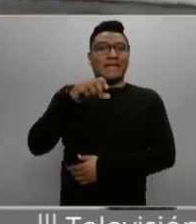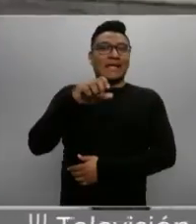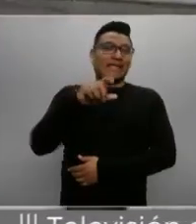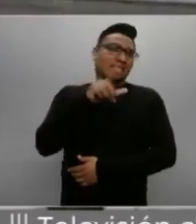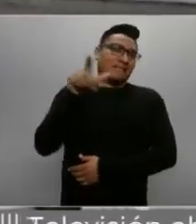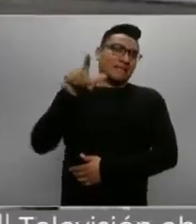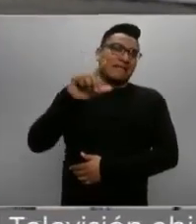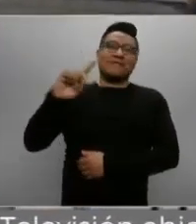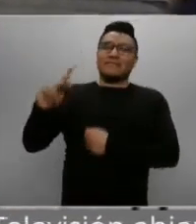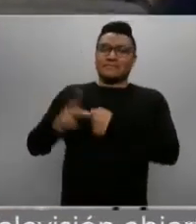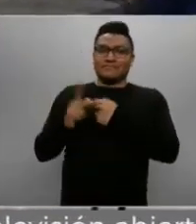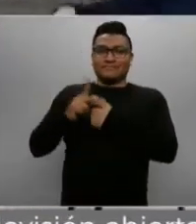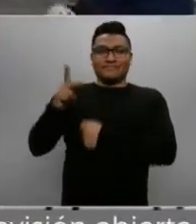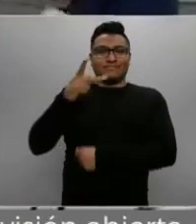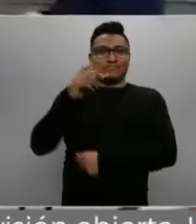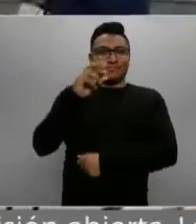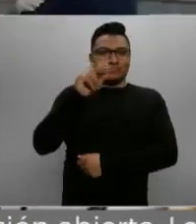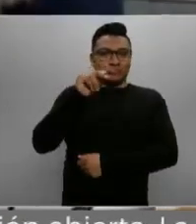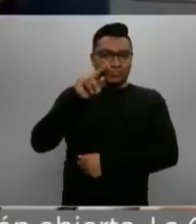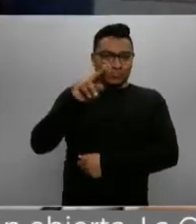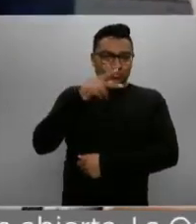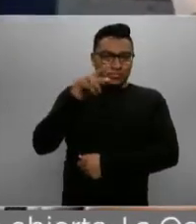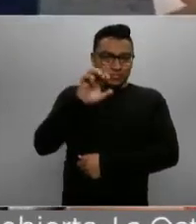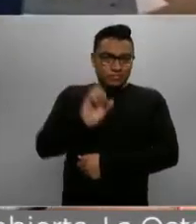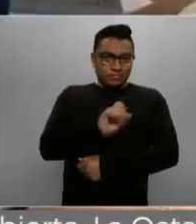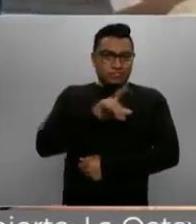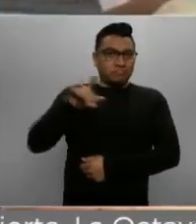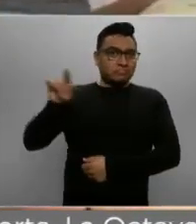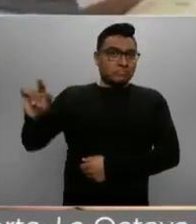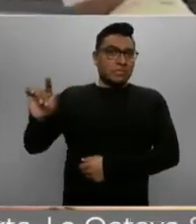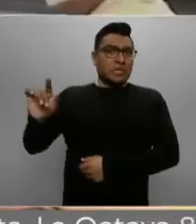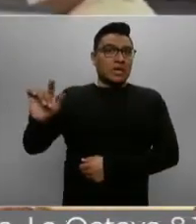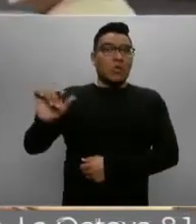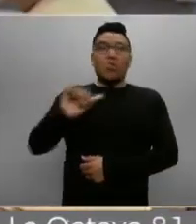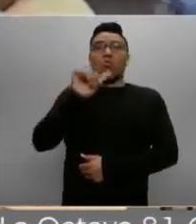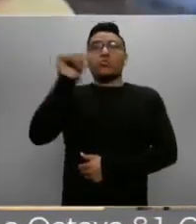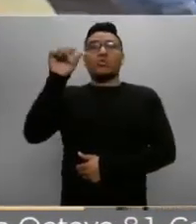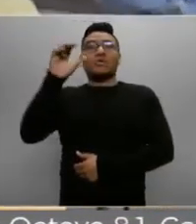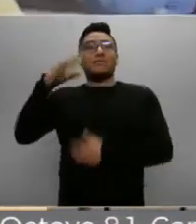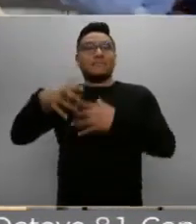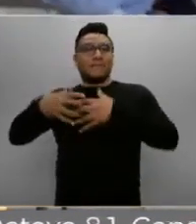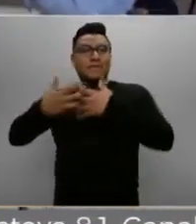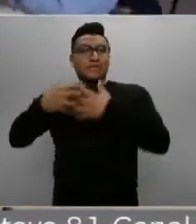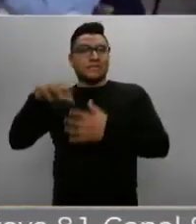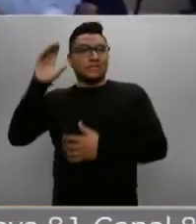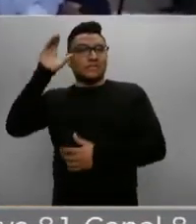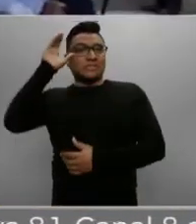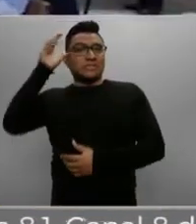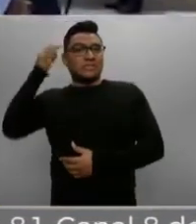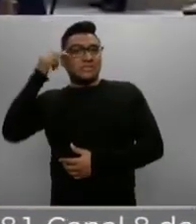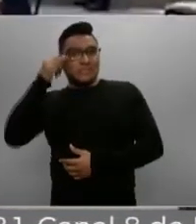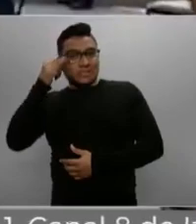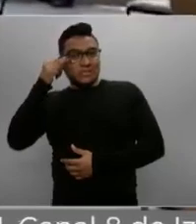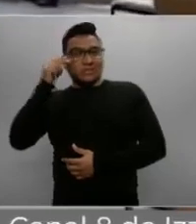portugués, aliado con una empresa china, China Communications